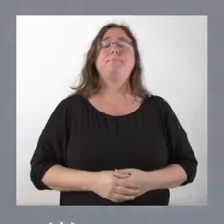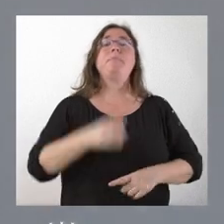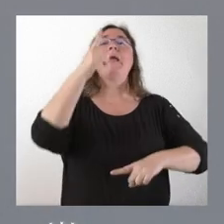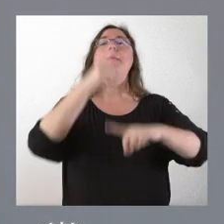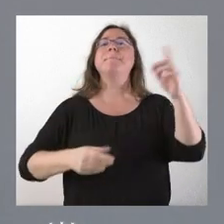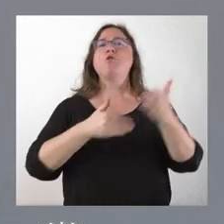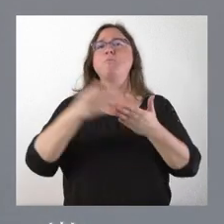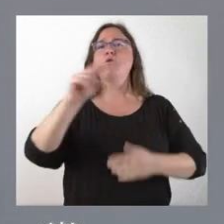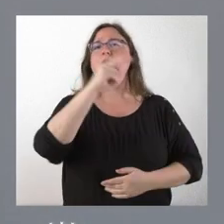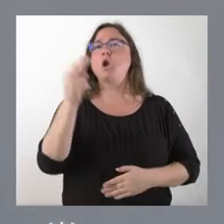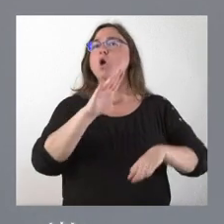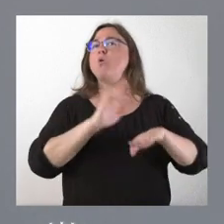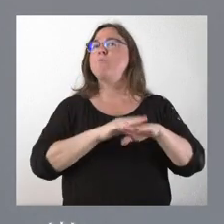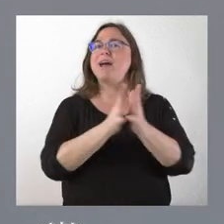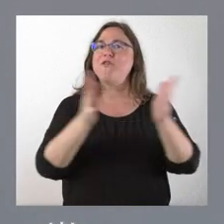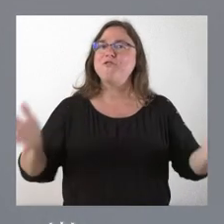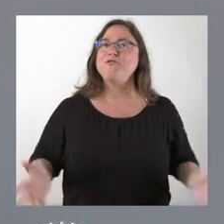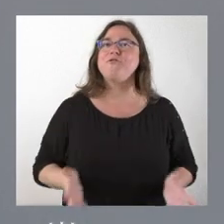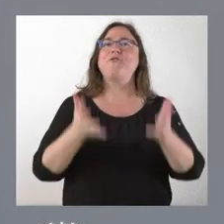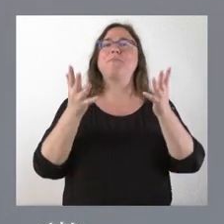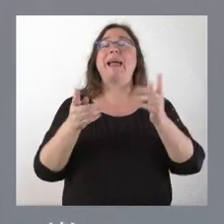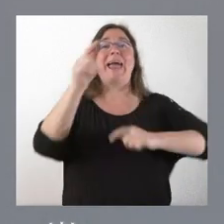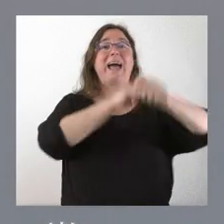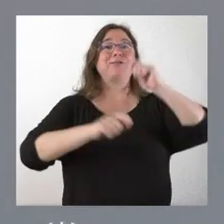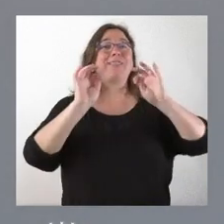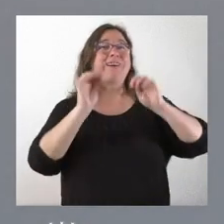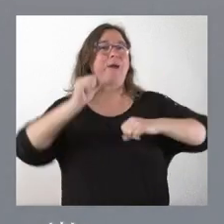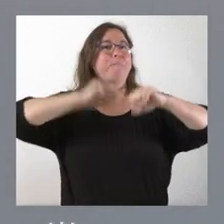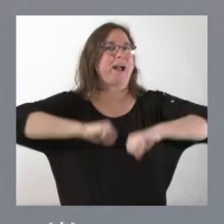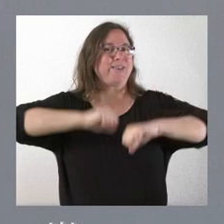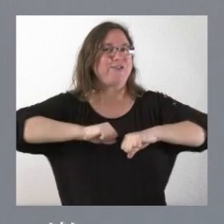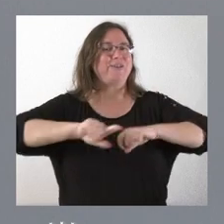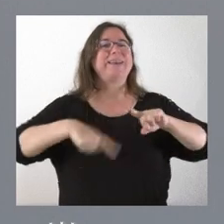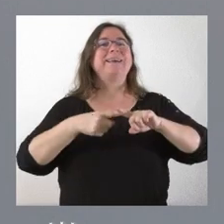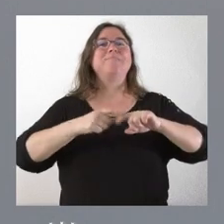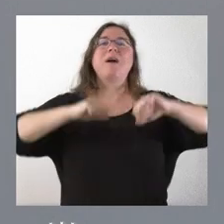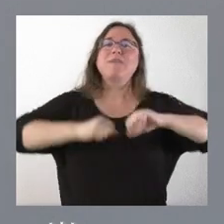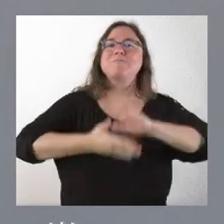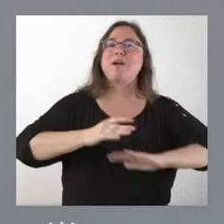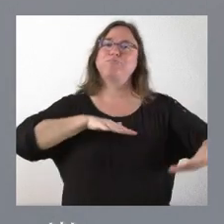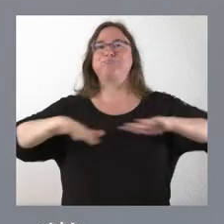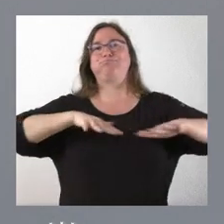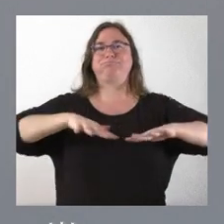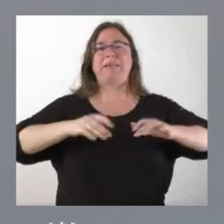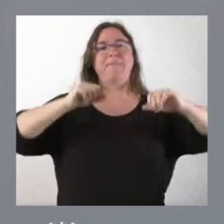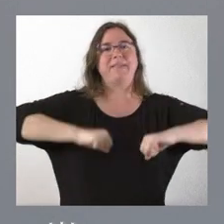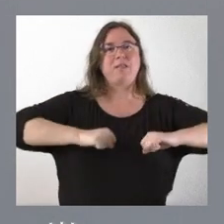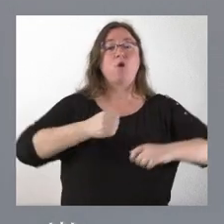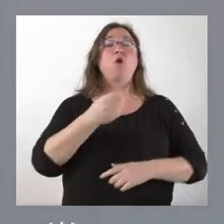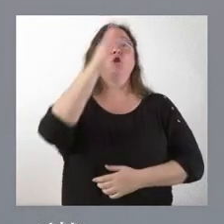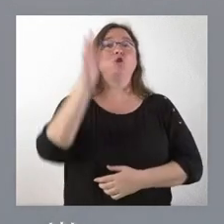se va a destinar para fomentar el asesoramiento de las personas mayores de Castilla y León y el impulso del envejecimiento activo. Se van a beneficiar un total de